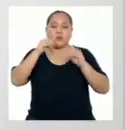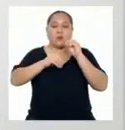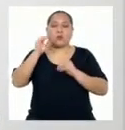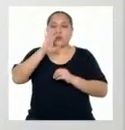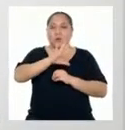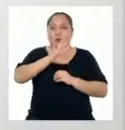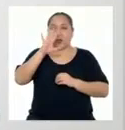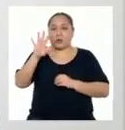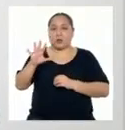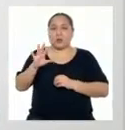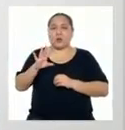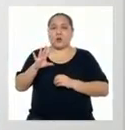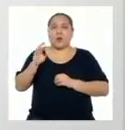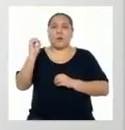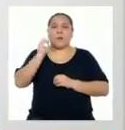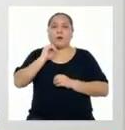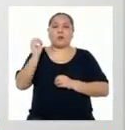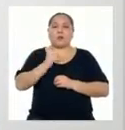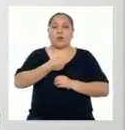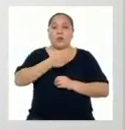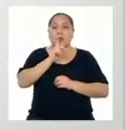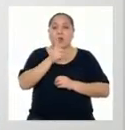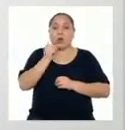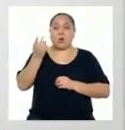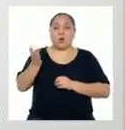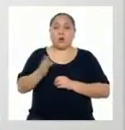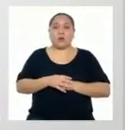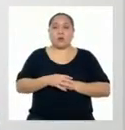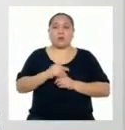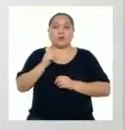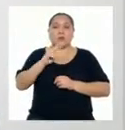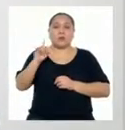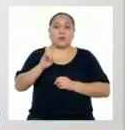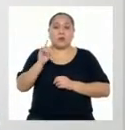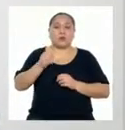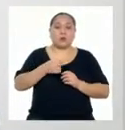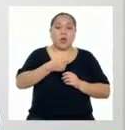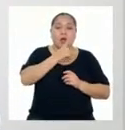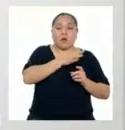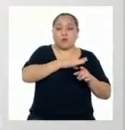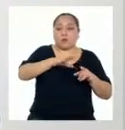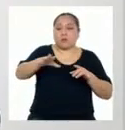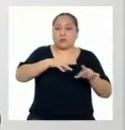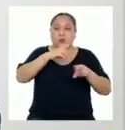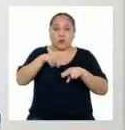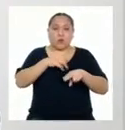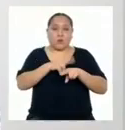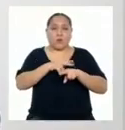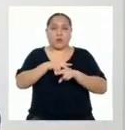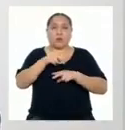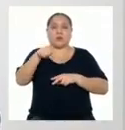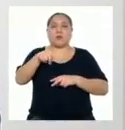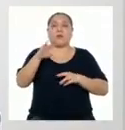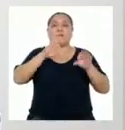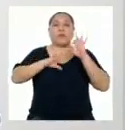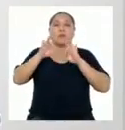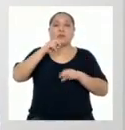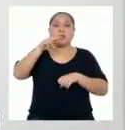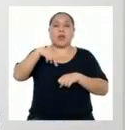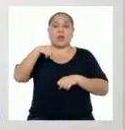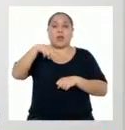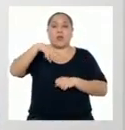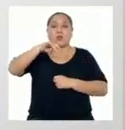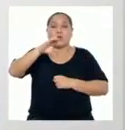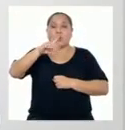% Del agua Que normalmente Se utilizarían Usando el riego Manual tradicional Gracias a la física nuclear Hemos